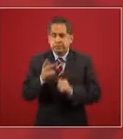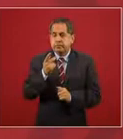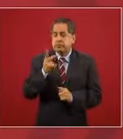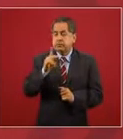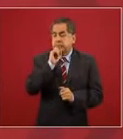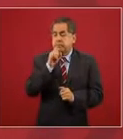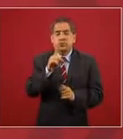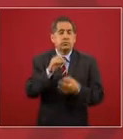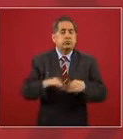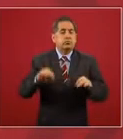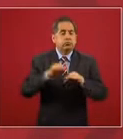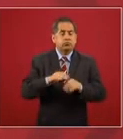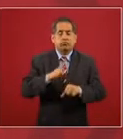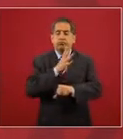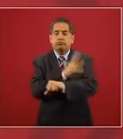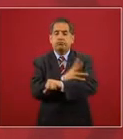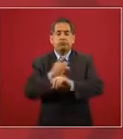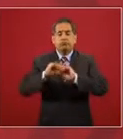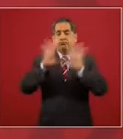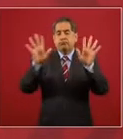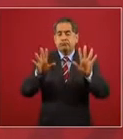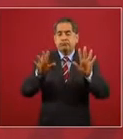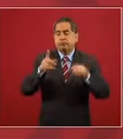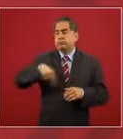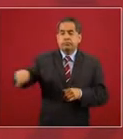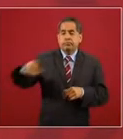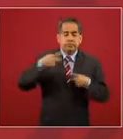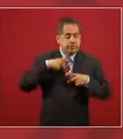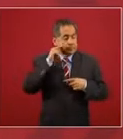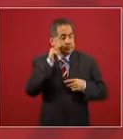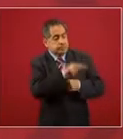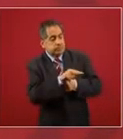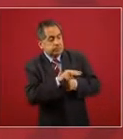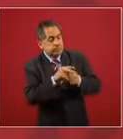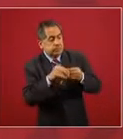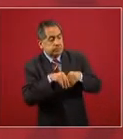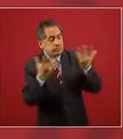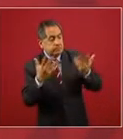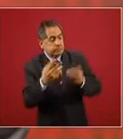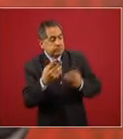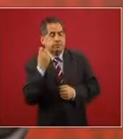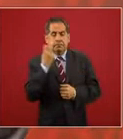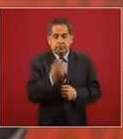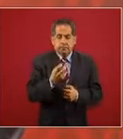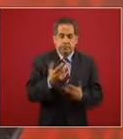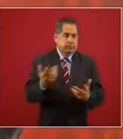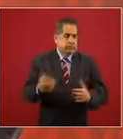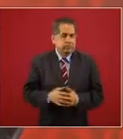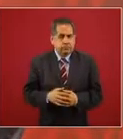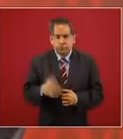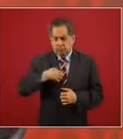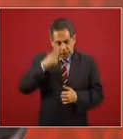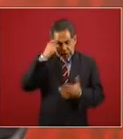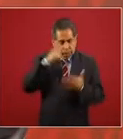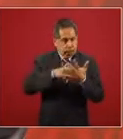hay que transparentar lo más que se pueda yo diría todo